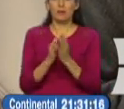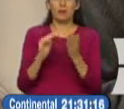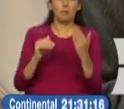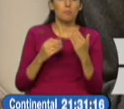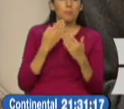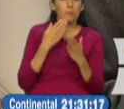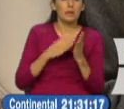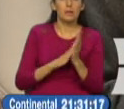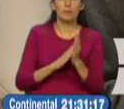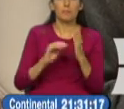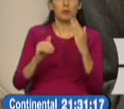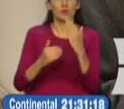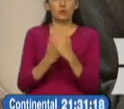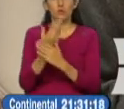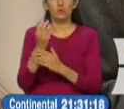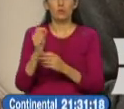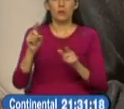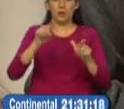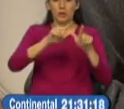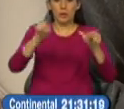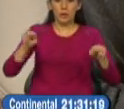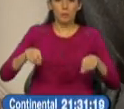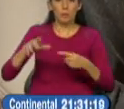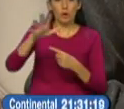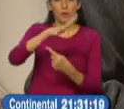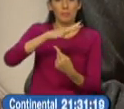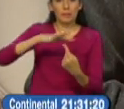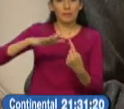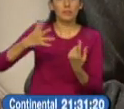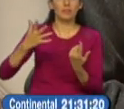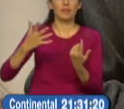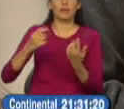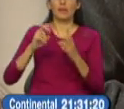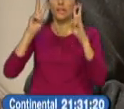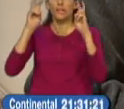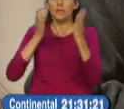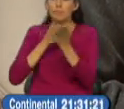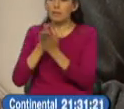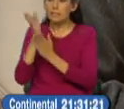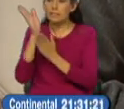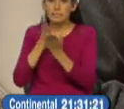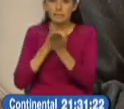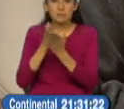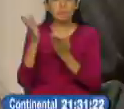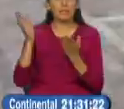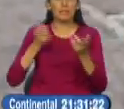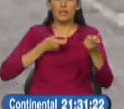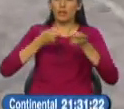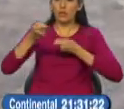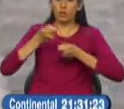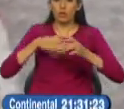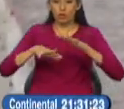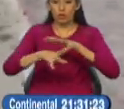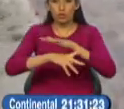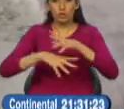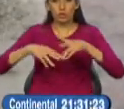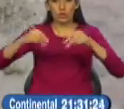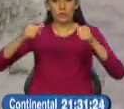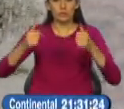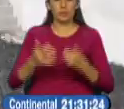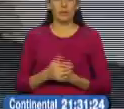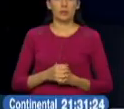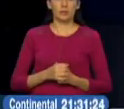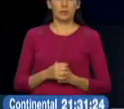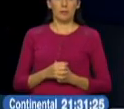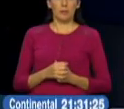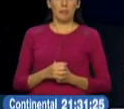agenda urbana, los temas de accesibilidad, los temas que tienen que ver con regulación, uso y control del suelo. Alexis Moncayo, Ecuador TV.